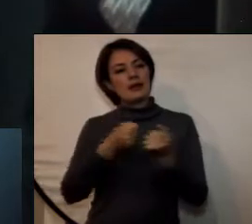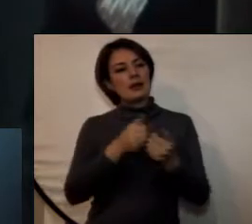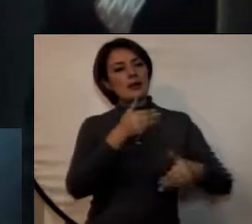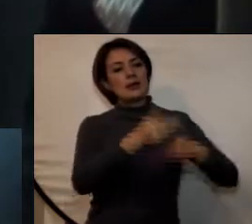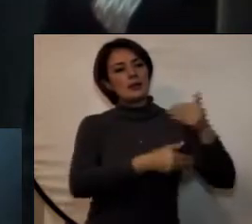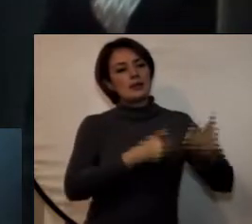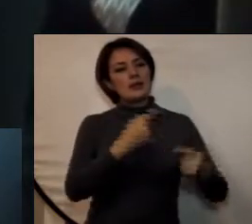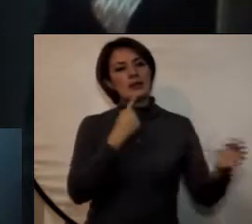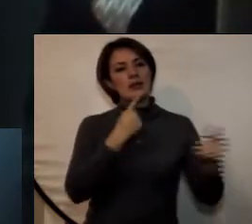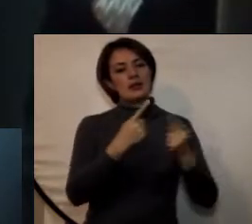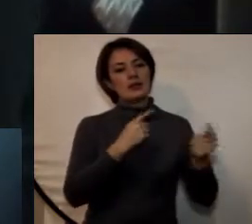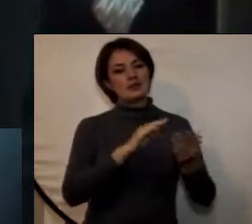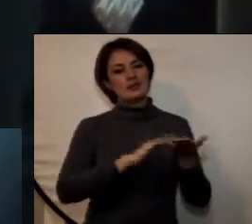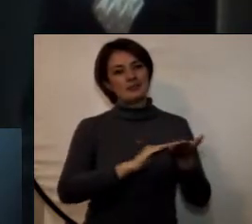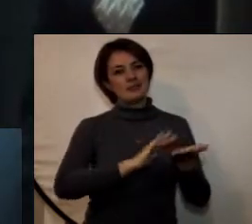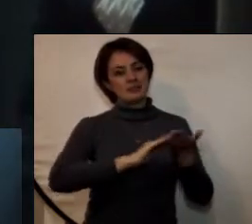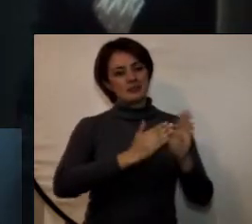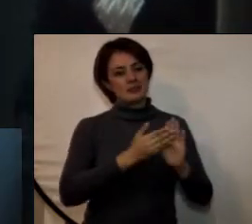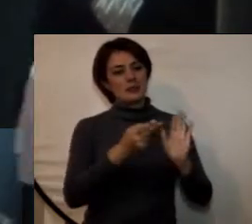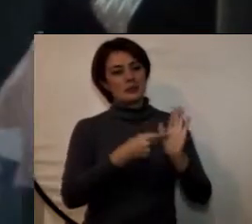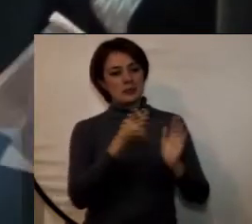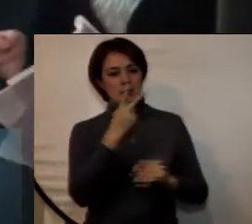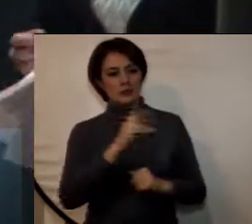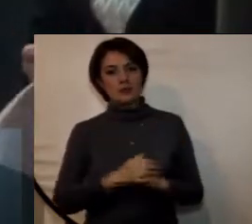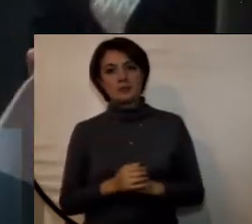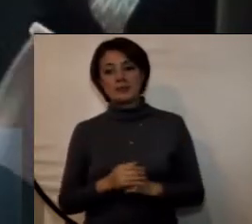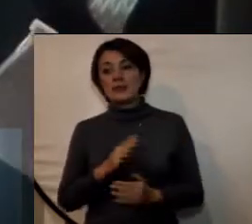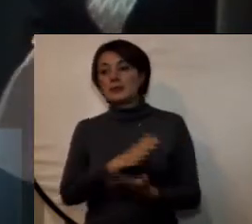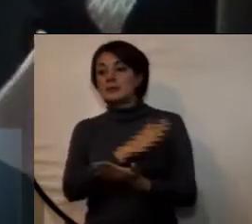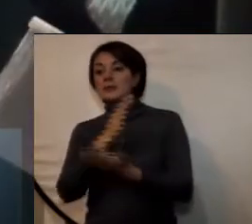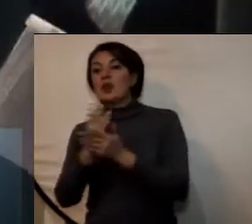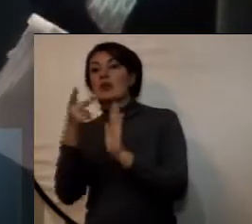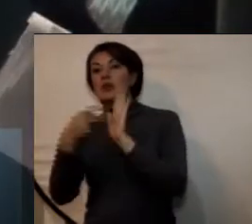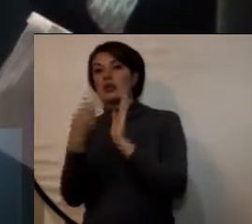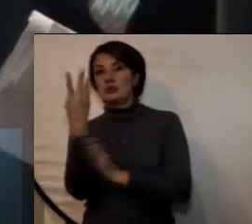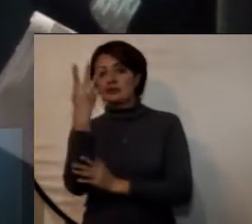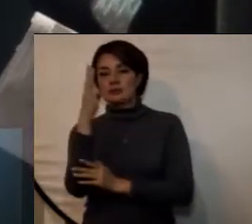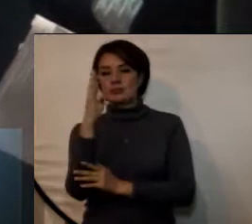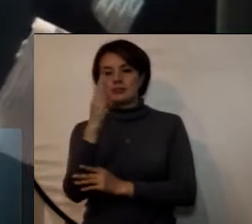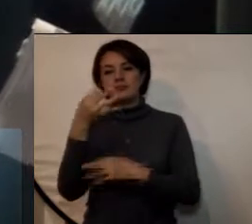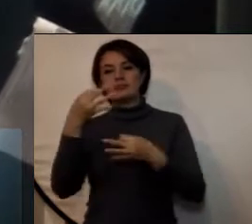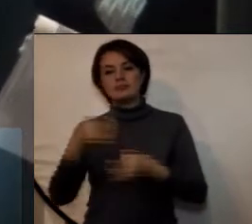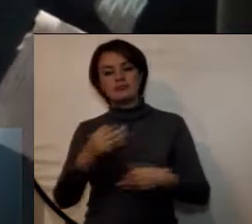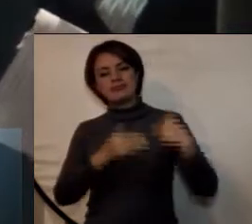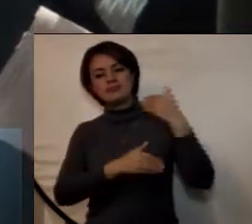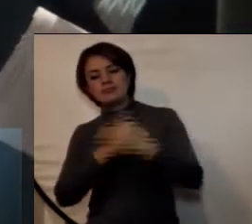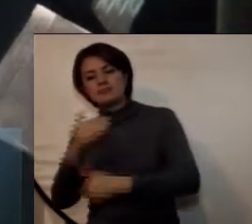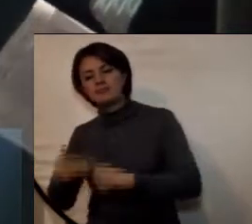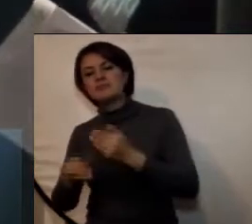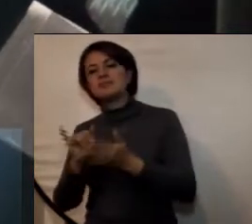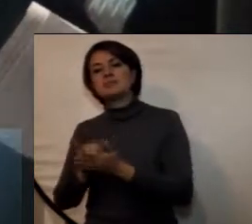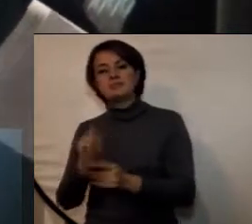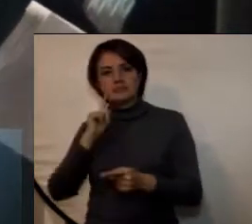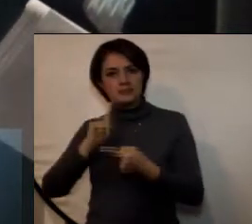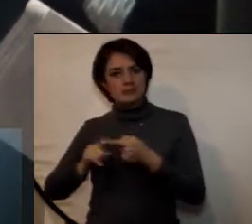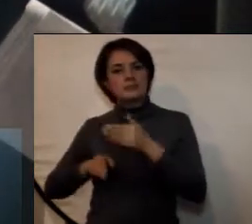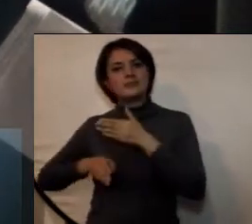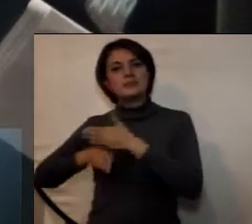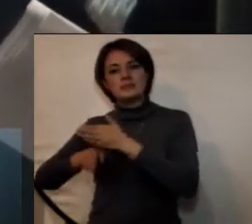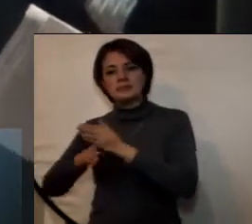2012 posteriormente y a partir del año 2014 de manera secuencial se ha venido dictando la